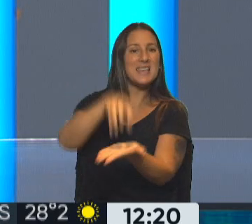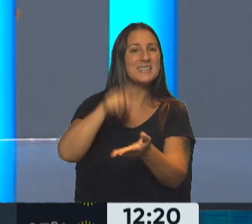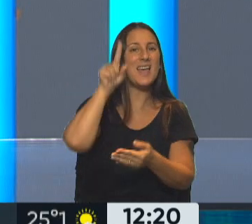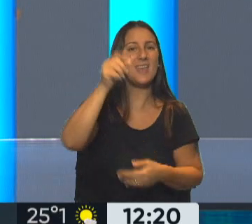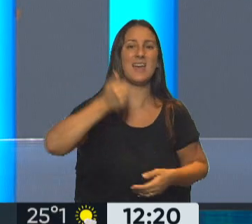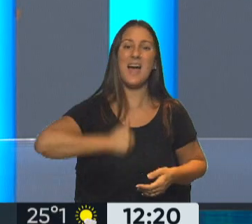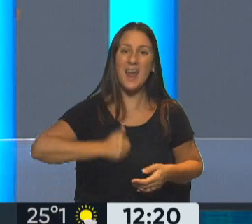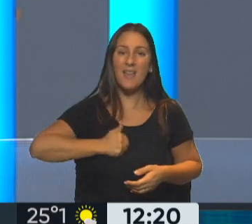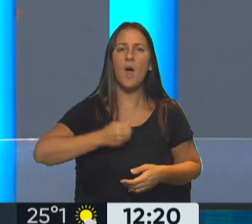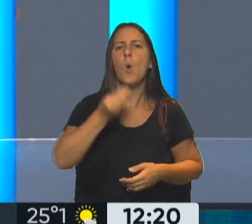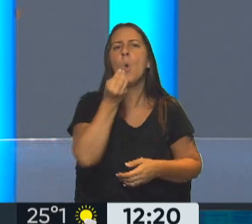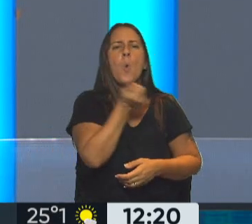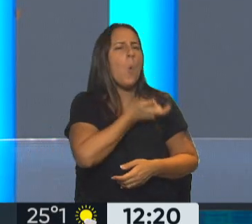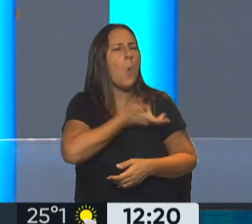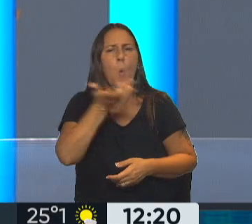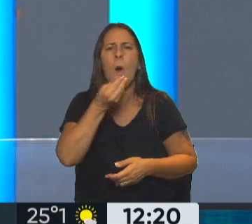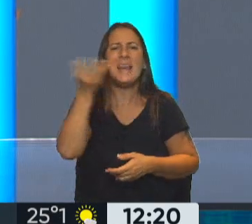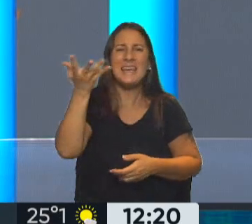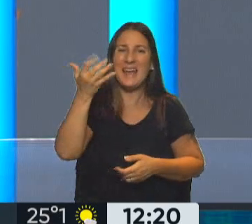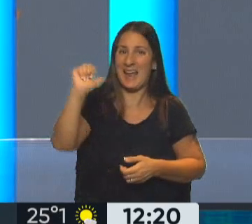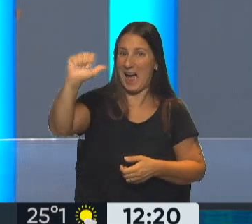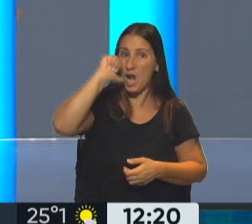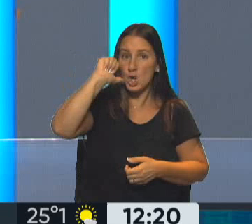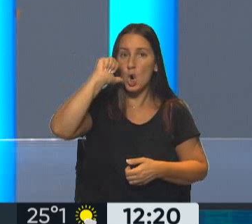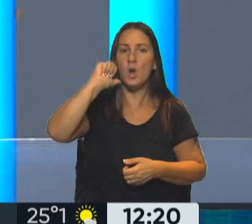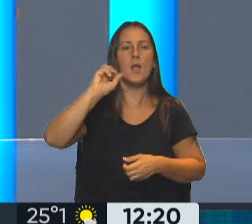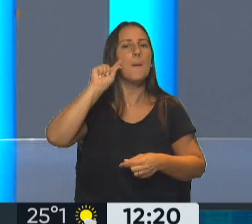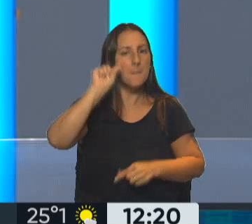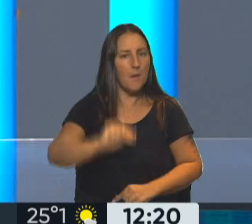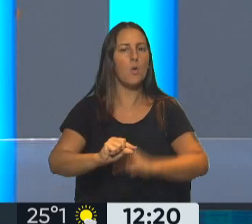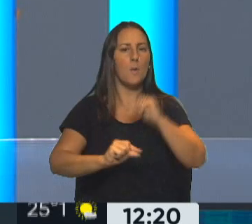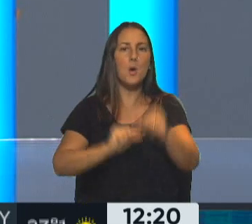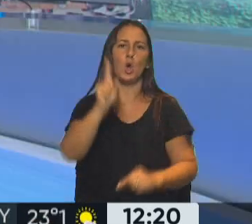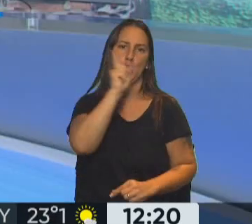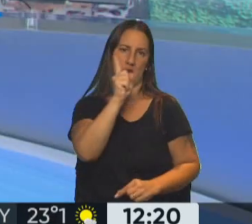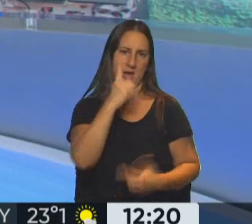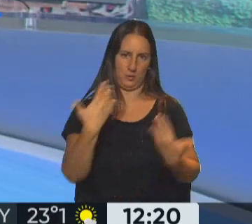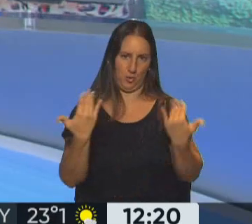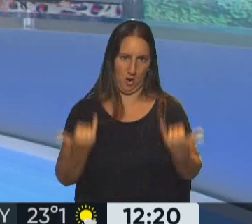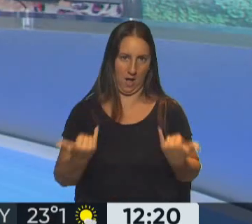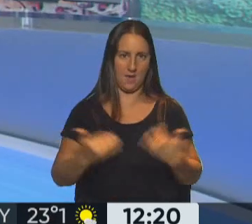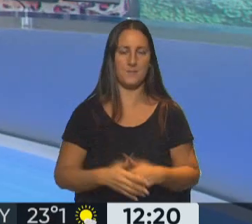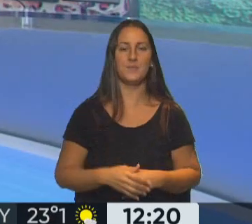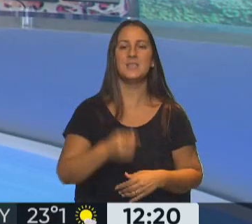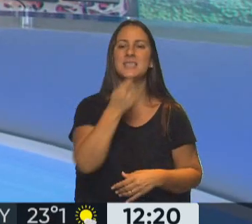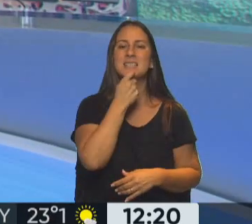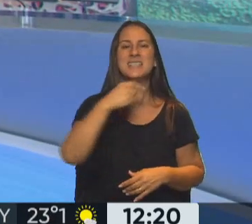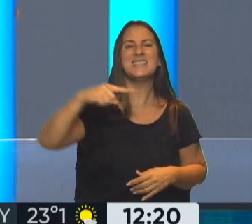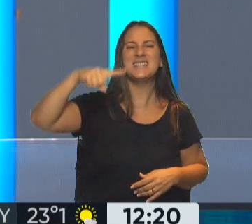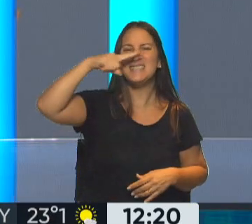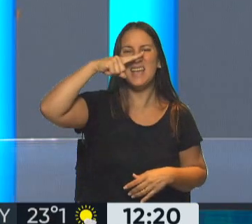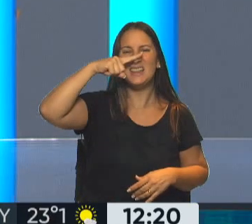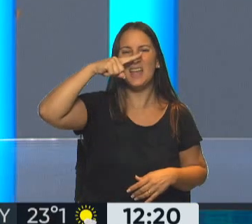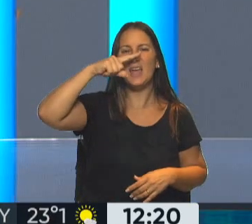cualquier cantidad de alcohol ya empieza a incrementar el riesgo. Incluso siete copas de